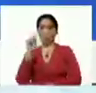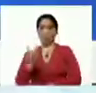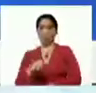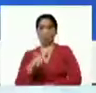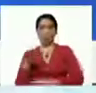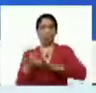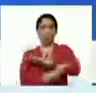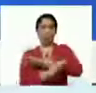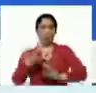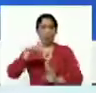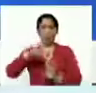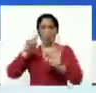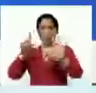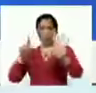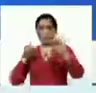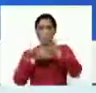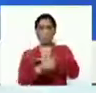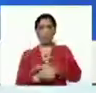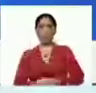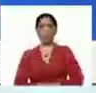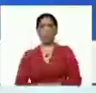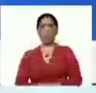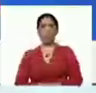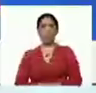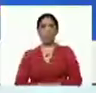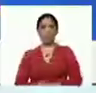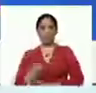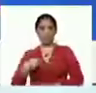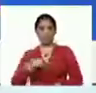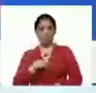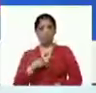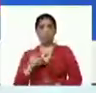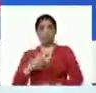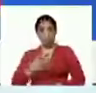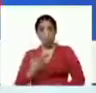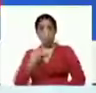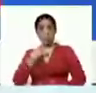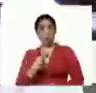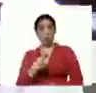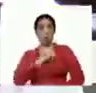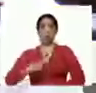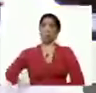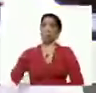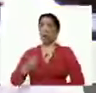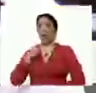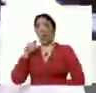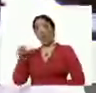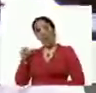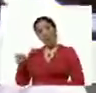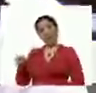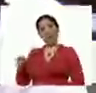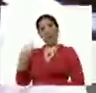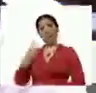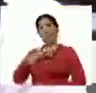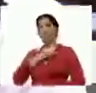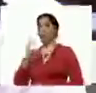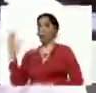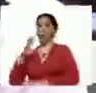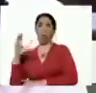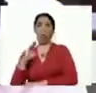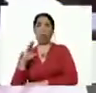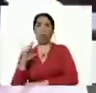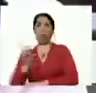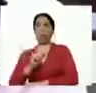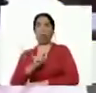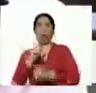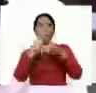frontera del Táchira 6. Nosotros pudiéramos agarrar al vicepresidente y decir, son casos colombianos, y no los contamos para Venezuela.